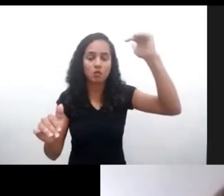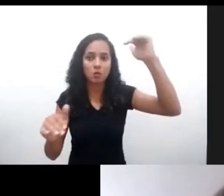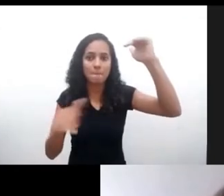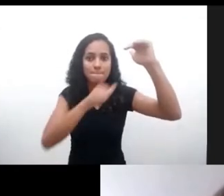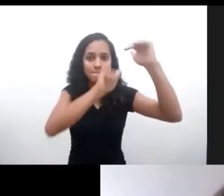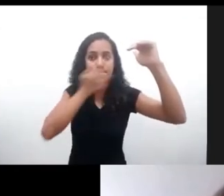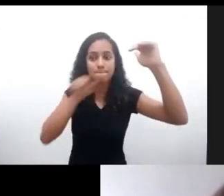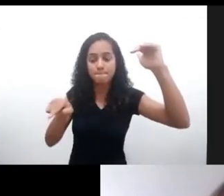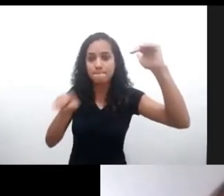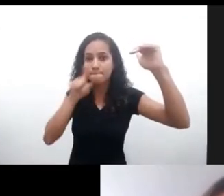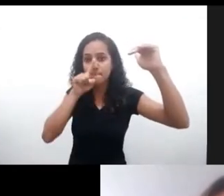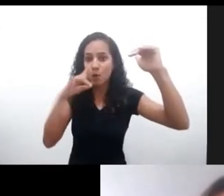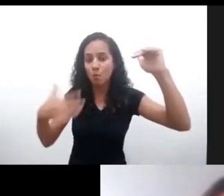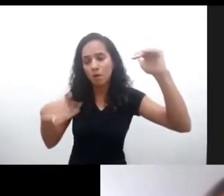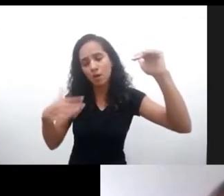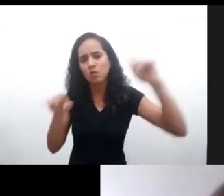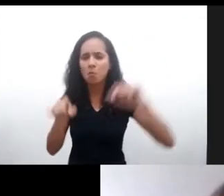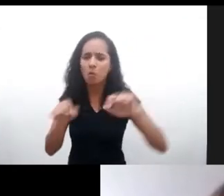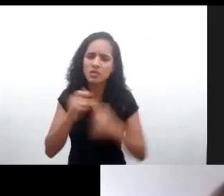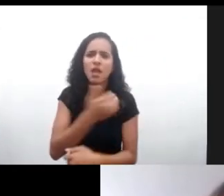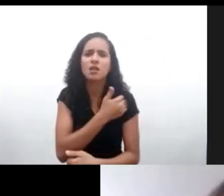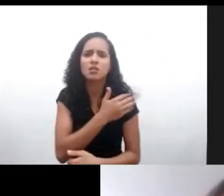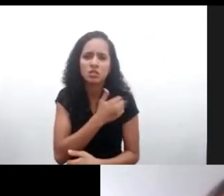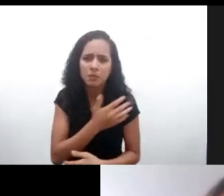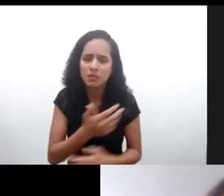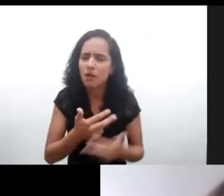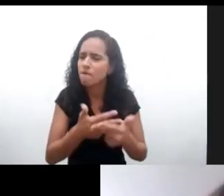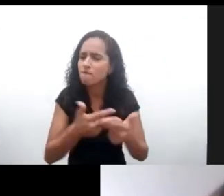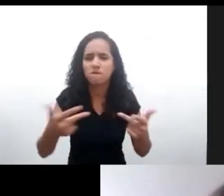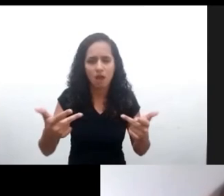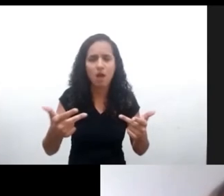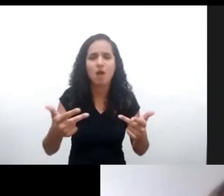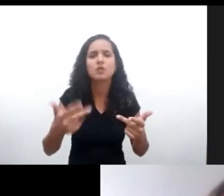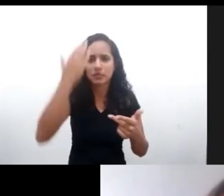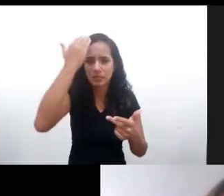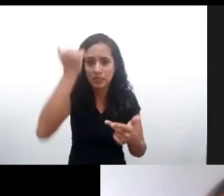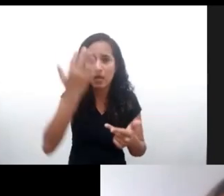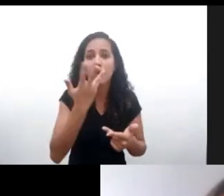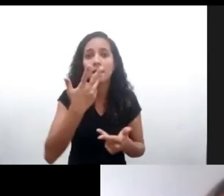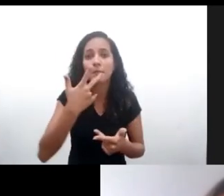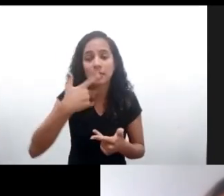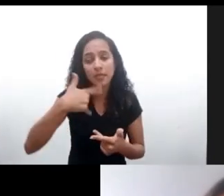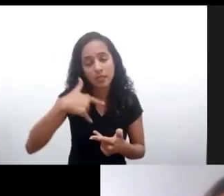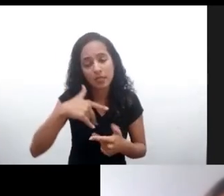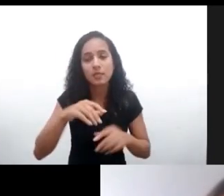Esto desde el punto de vista de la vigilancia, de la discriminación, incluso porque muchas veces los niños pueden